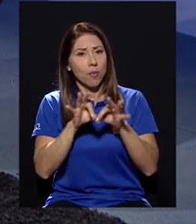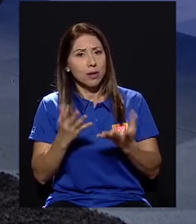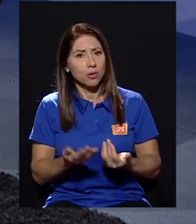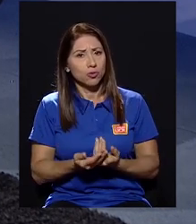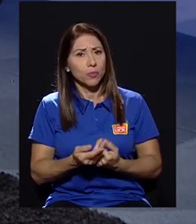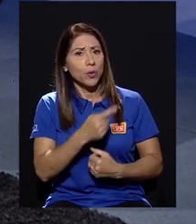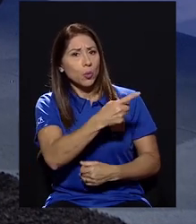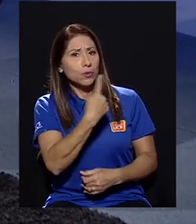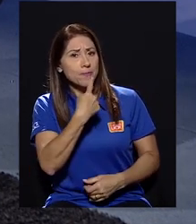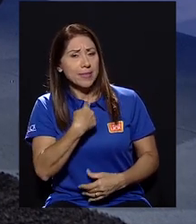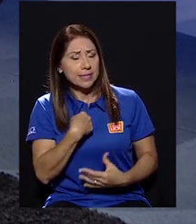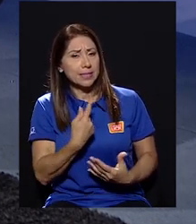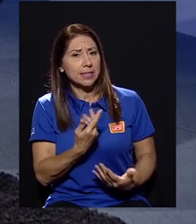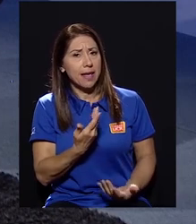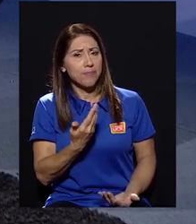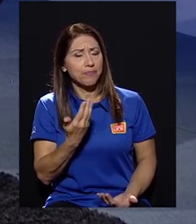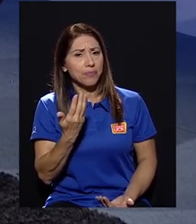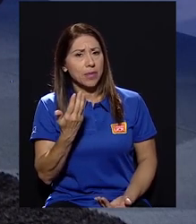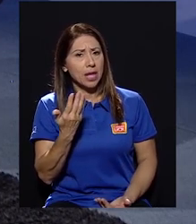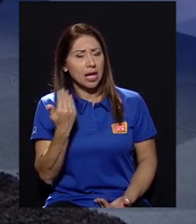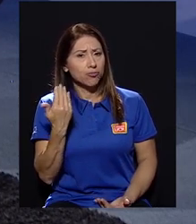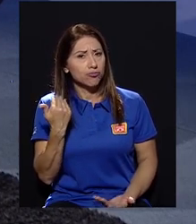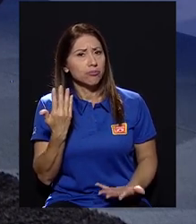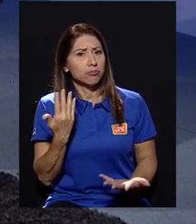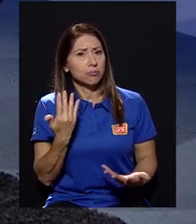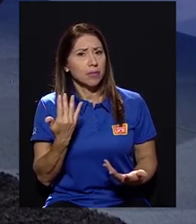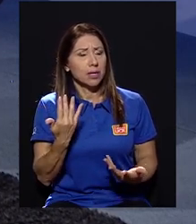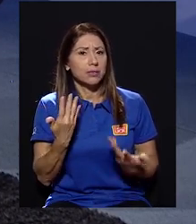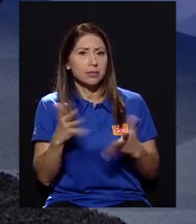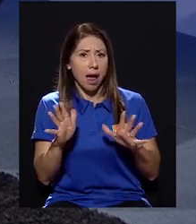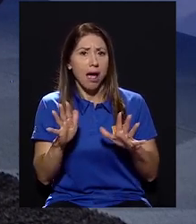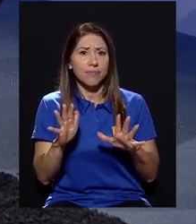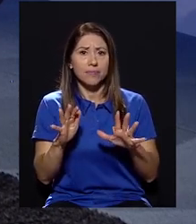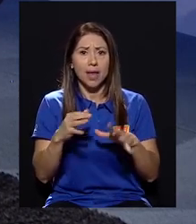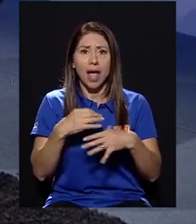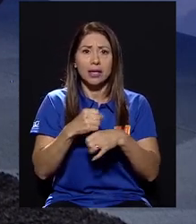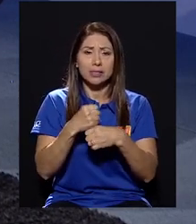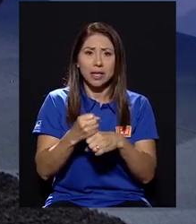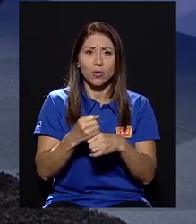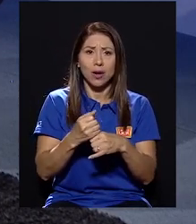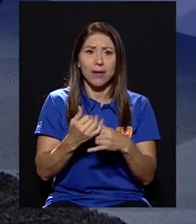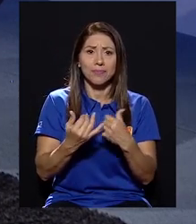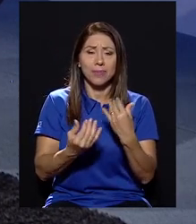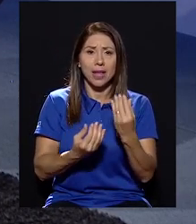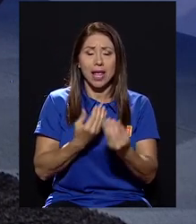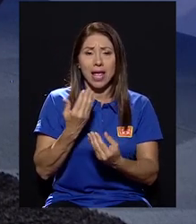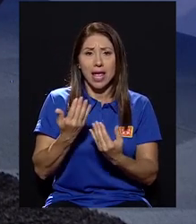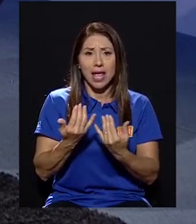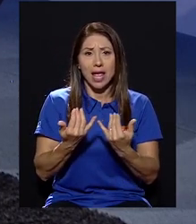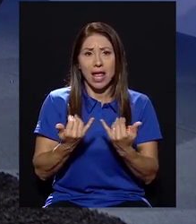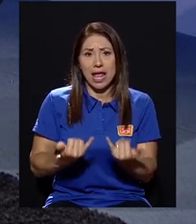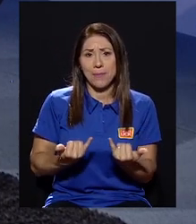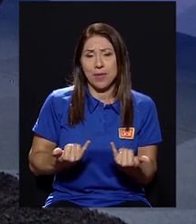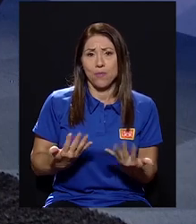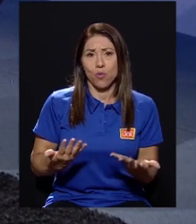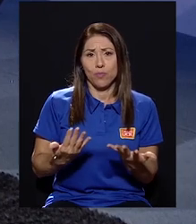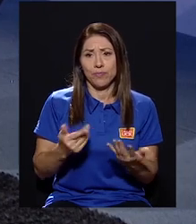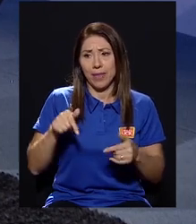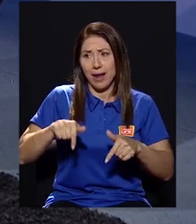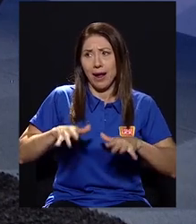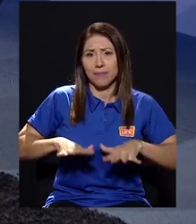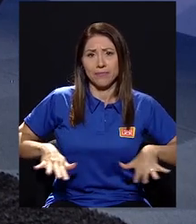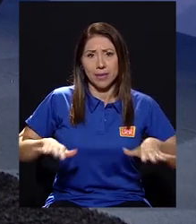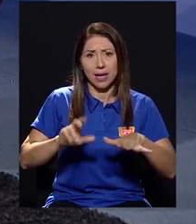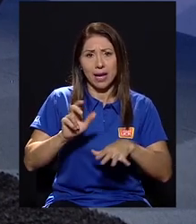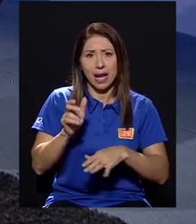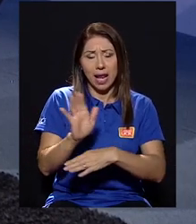usted me comentaba en la entrevista anterior, a poder estar haciéndola ya en vivo hoy en el canal, usted